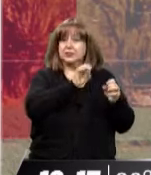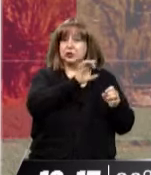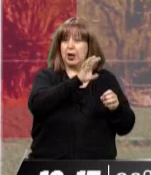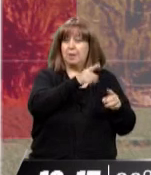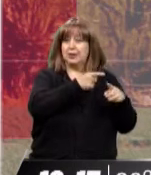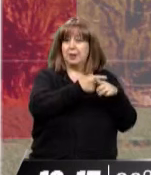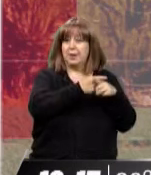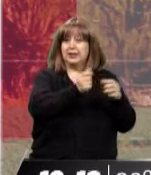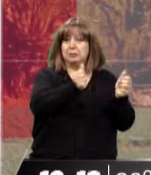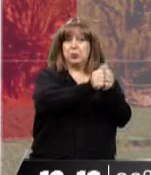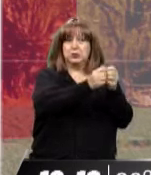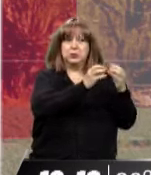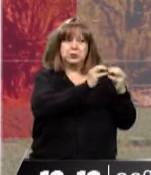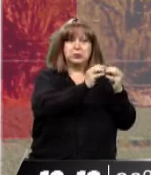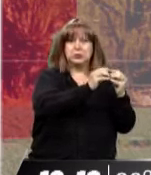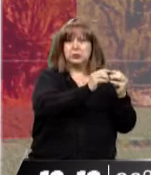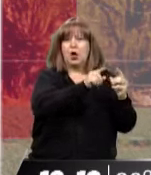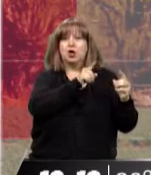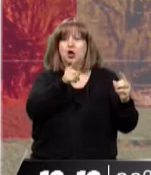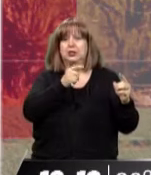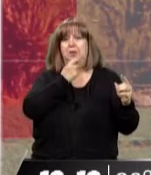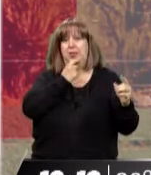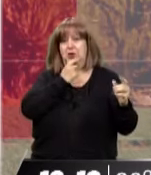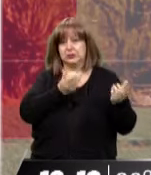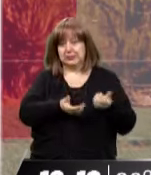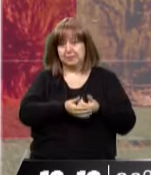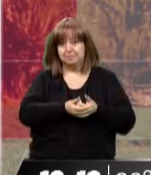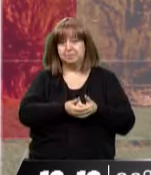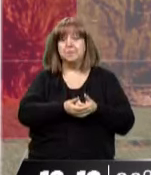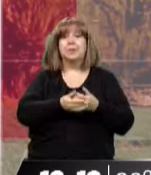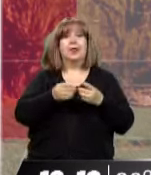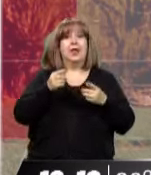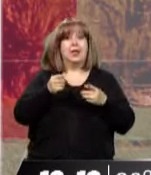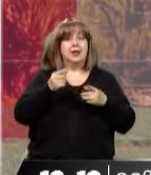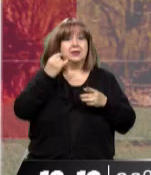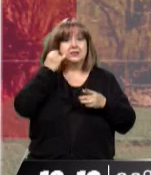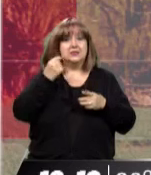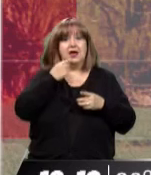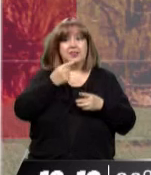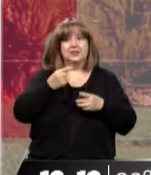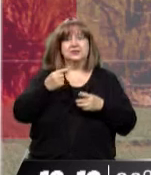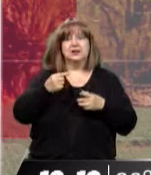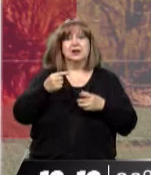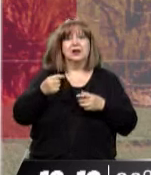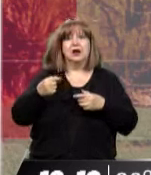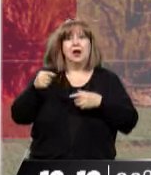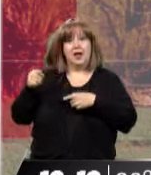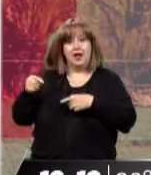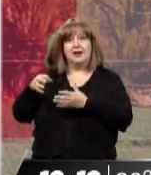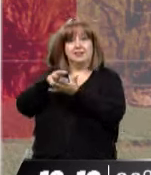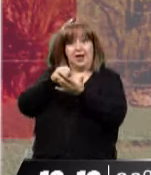este reconocimiento originario. Entre los activos que el gobierno nacional está entregando a los